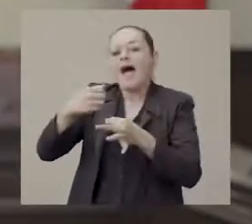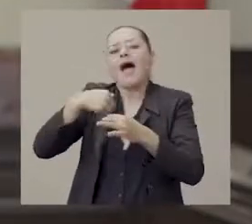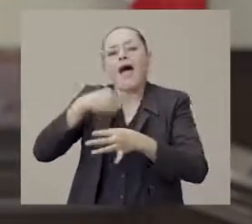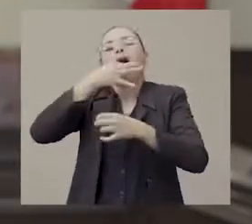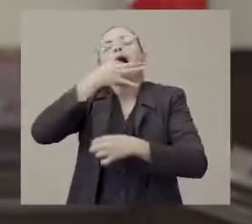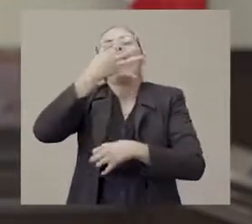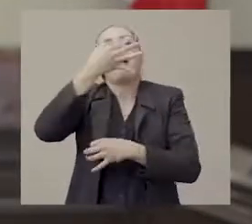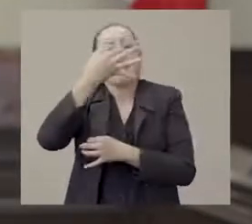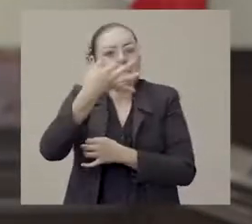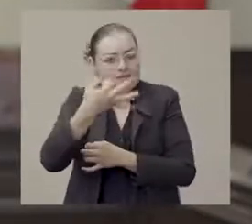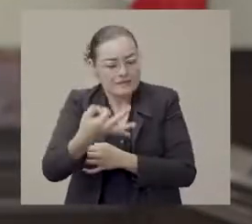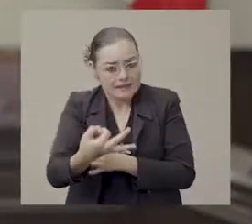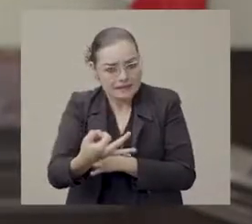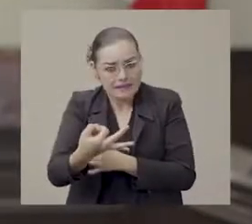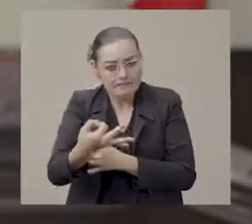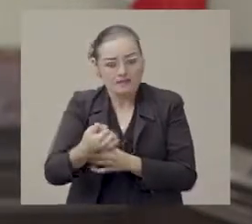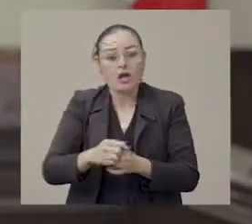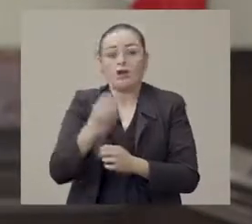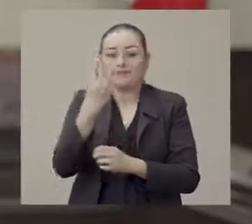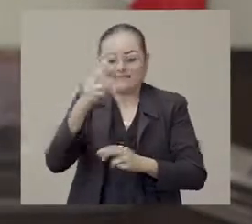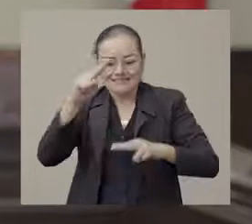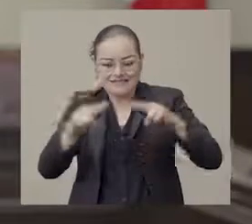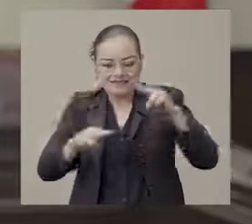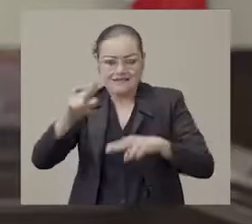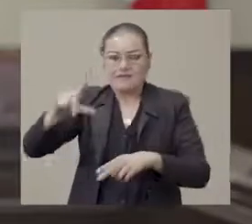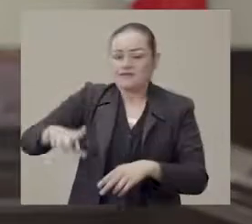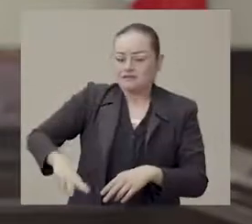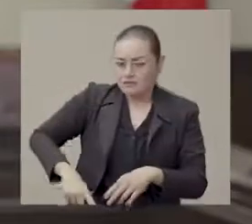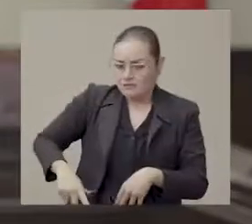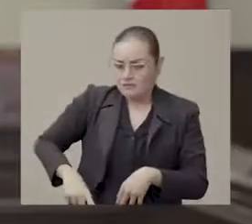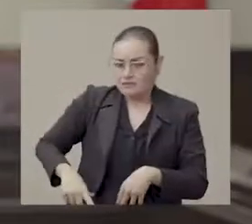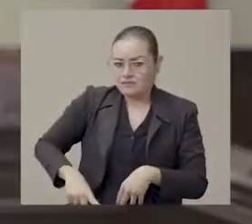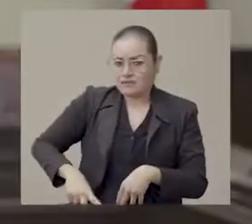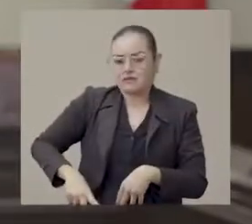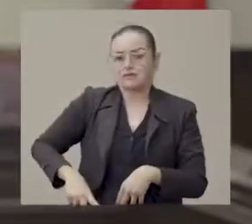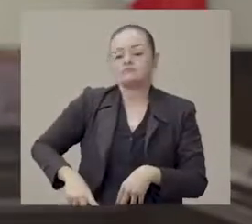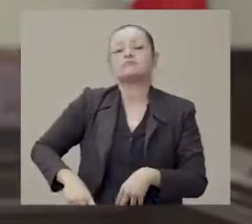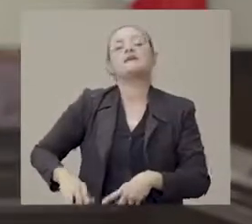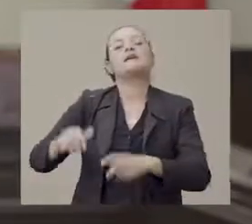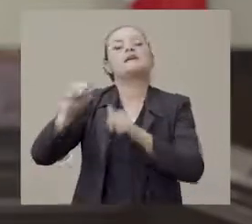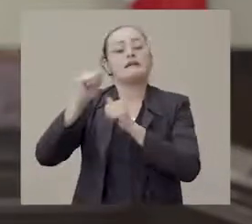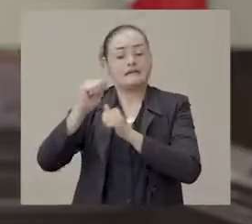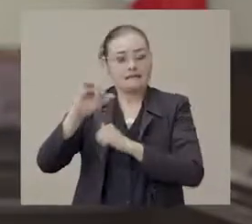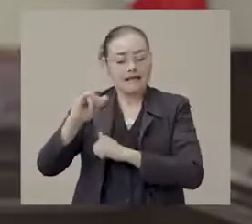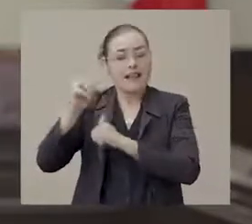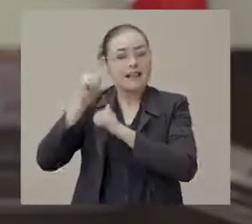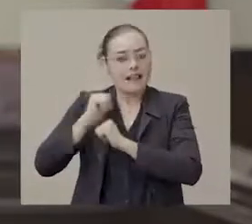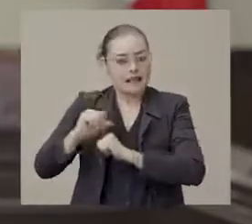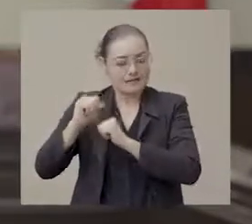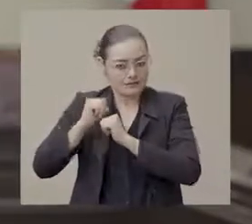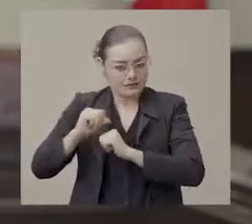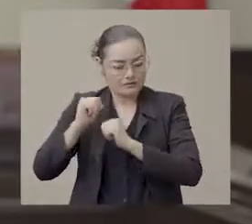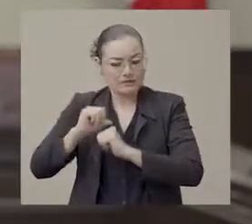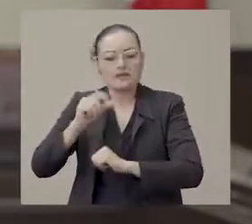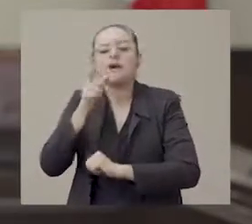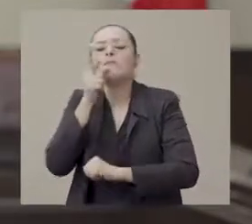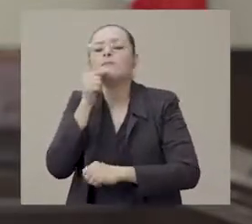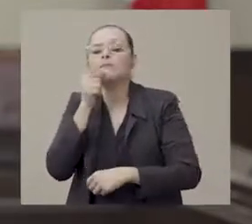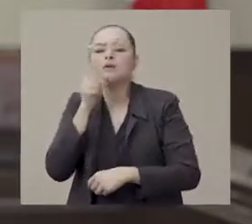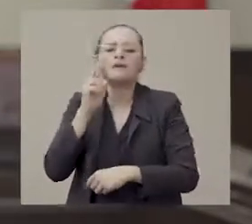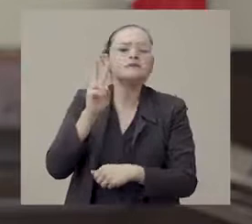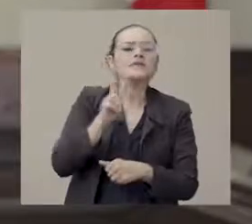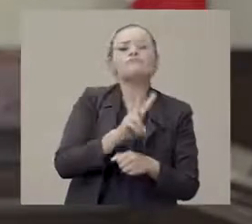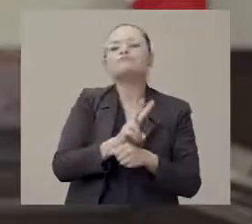sanitaria del COVID-19, corresponde a los tres niveles de gobierno. Además, las autoridades de seguridad pública